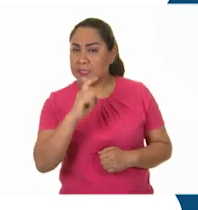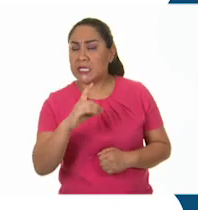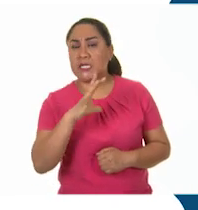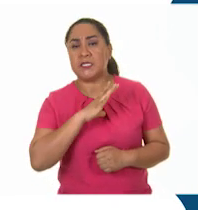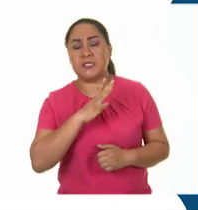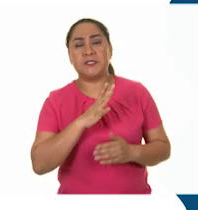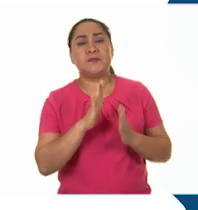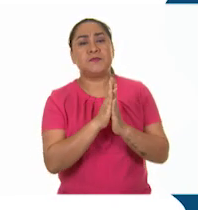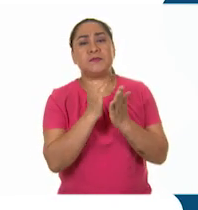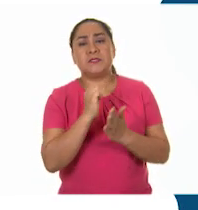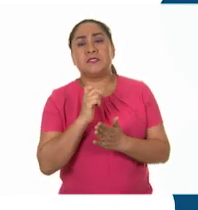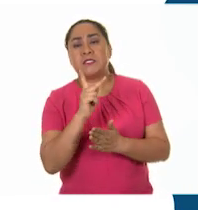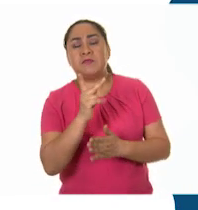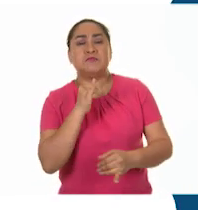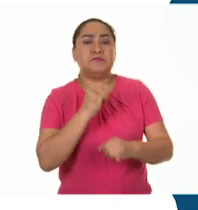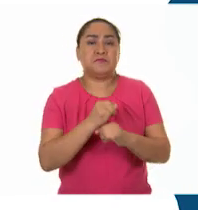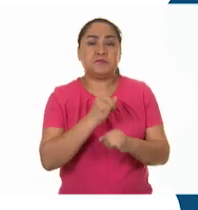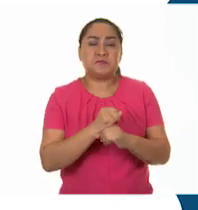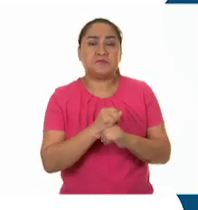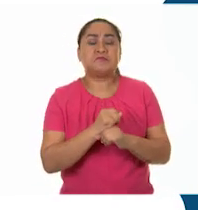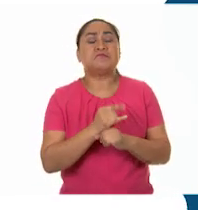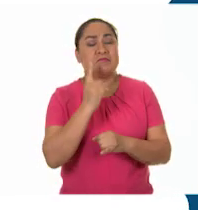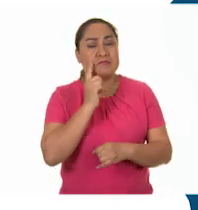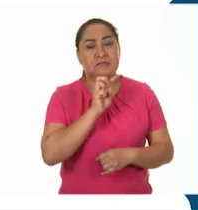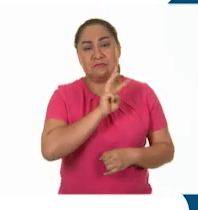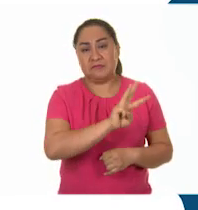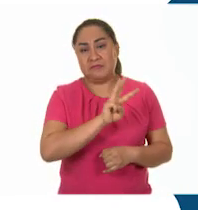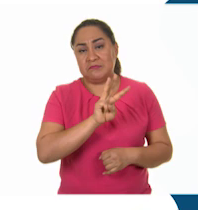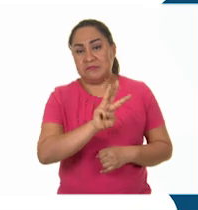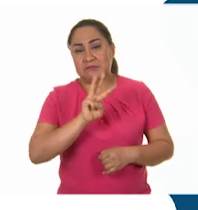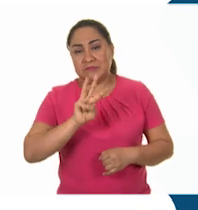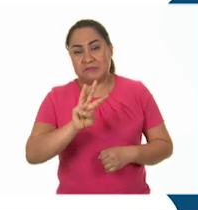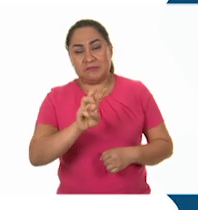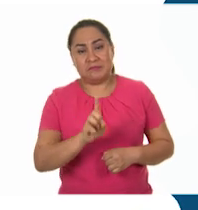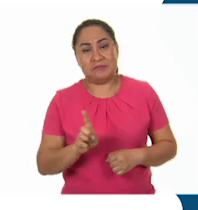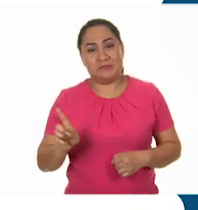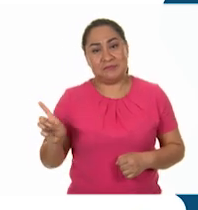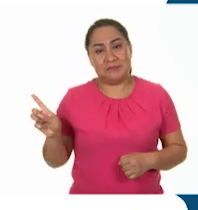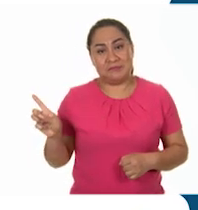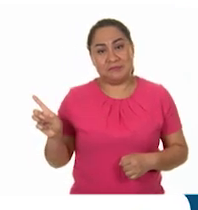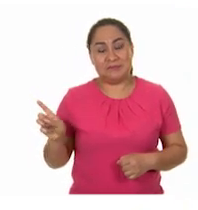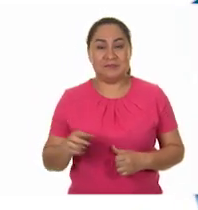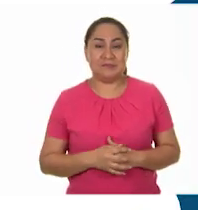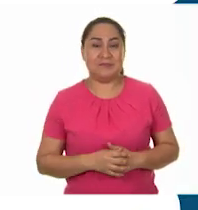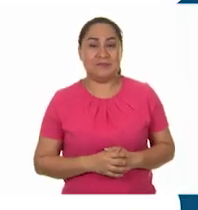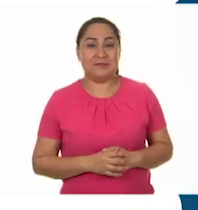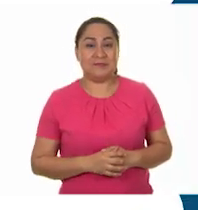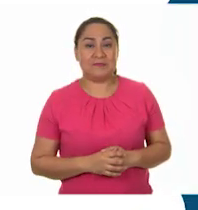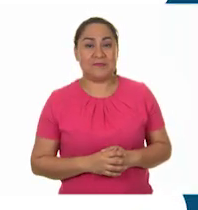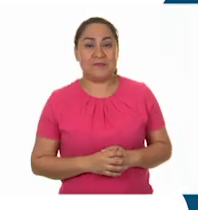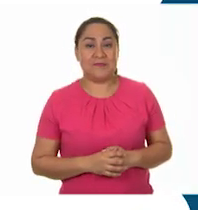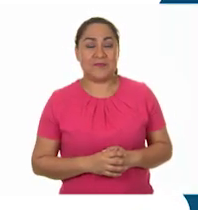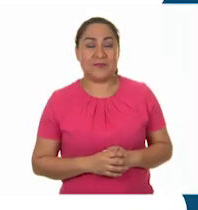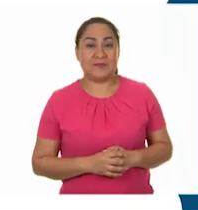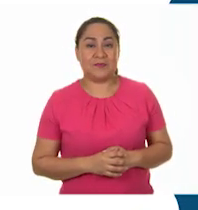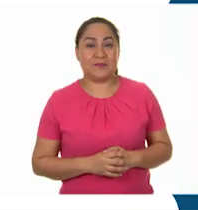encontrar los libros de texto en la página conaliteg.cep.gov.mx. Si quieres volver